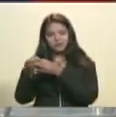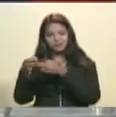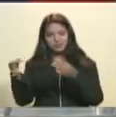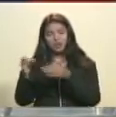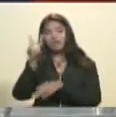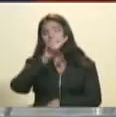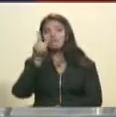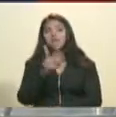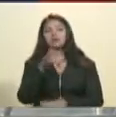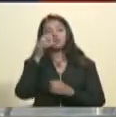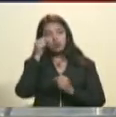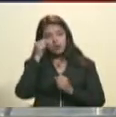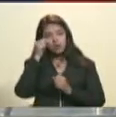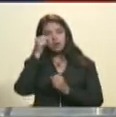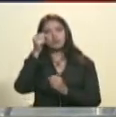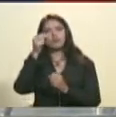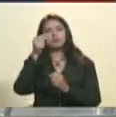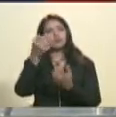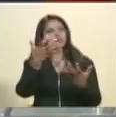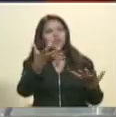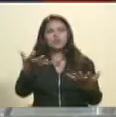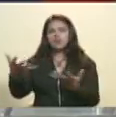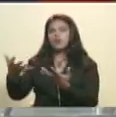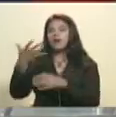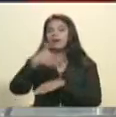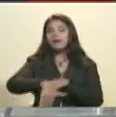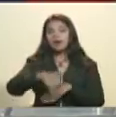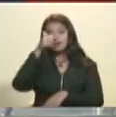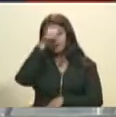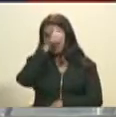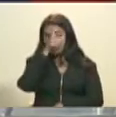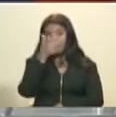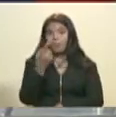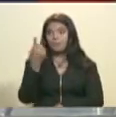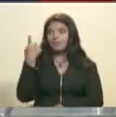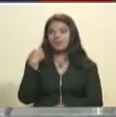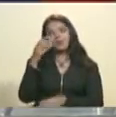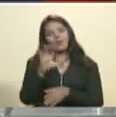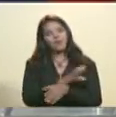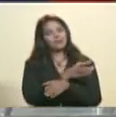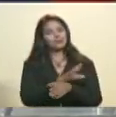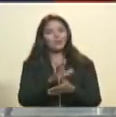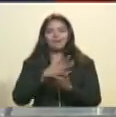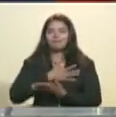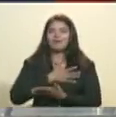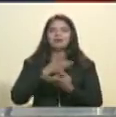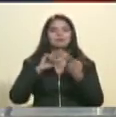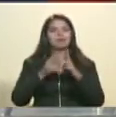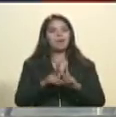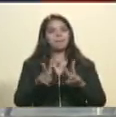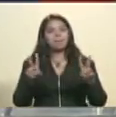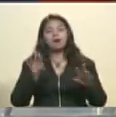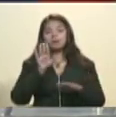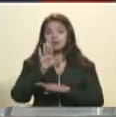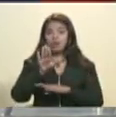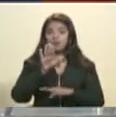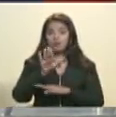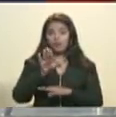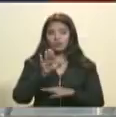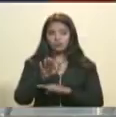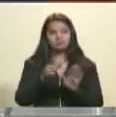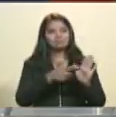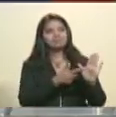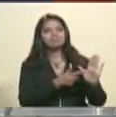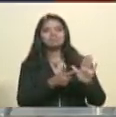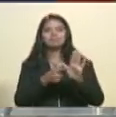la Venezuela heroica que colmó las calles este domingo con su canto infinito de paz, de futuro, ha dado un